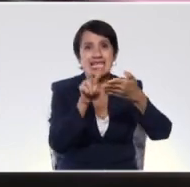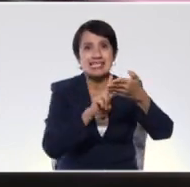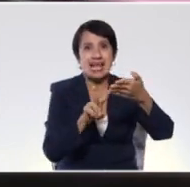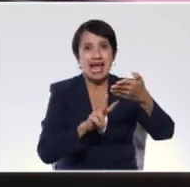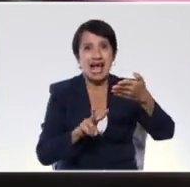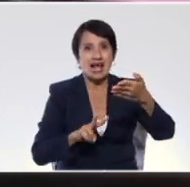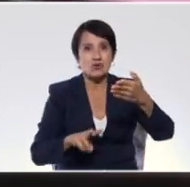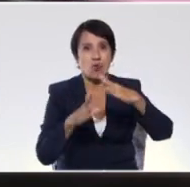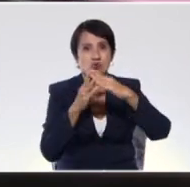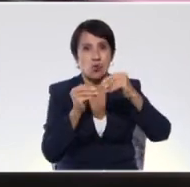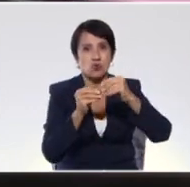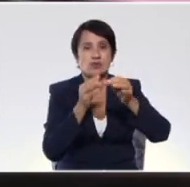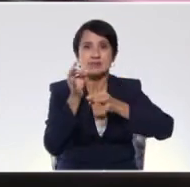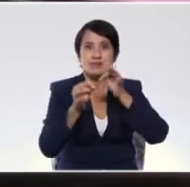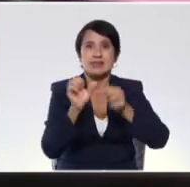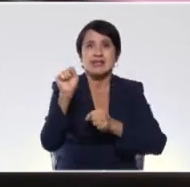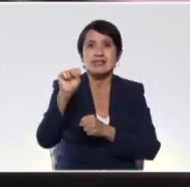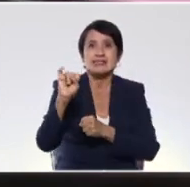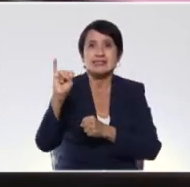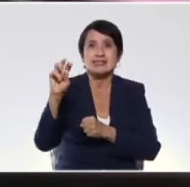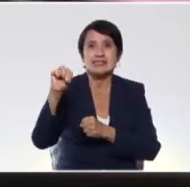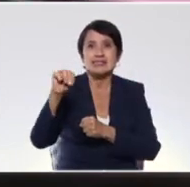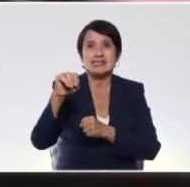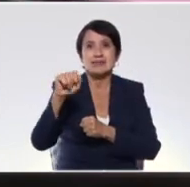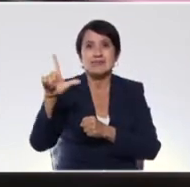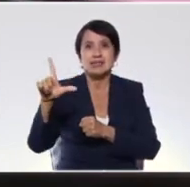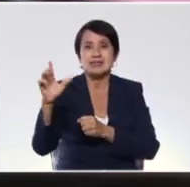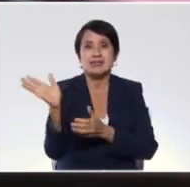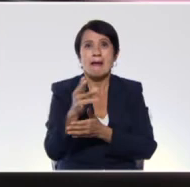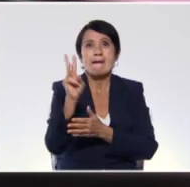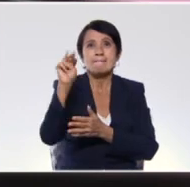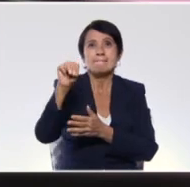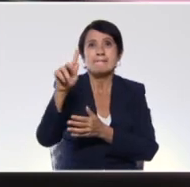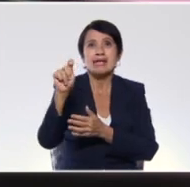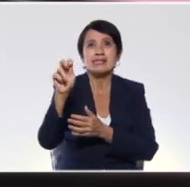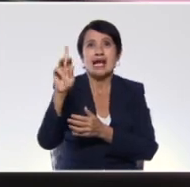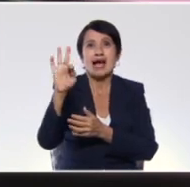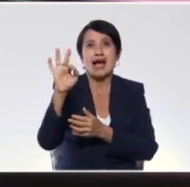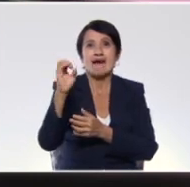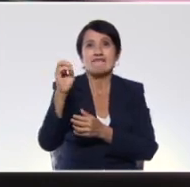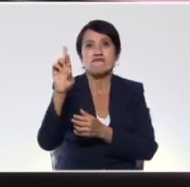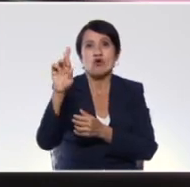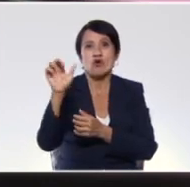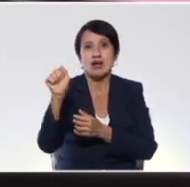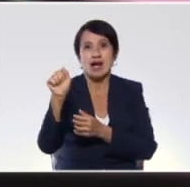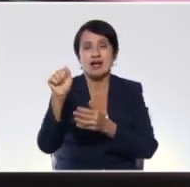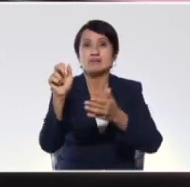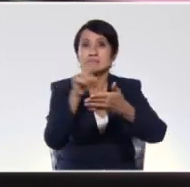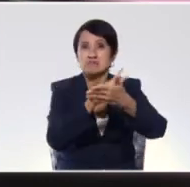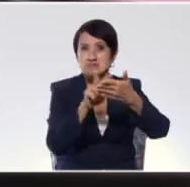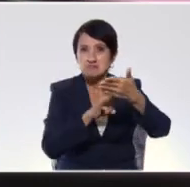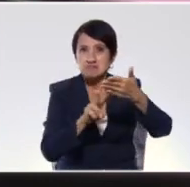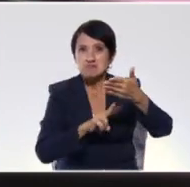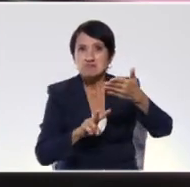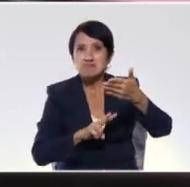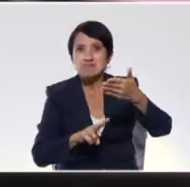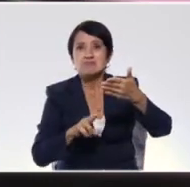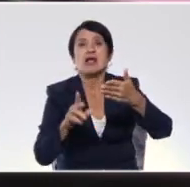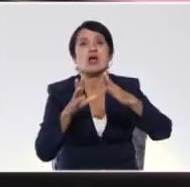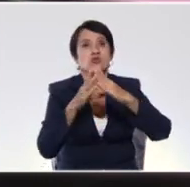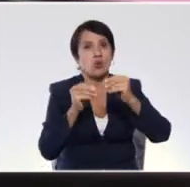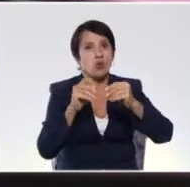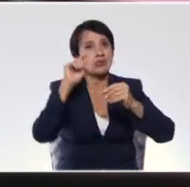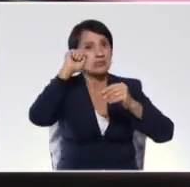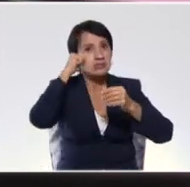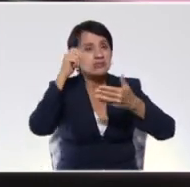Esta vez vamos a hablar del símil y la metáfora. Ay, sí, profe, los recursos literarios. Claro. Yo recuerdo que